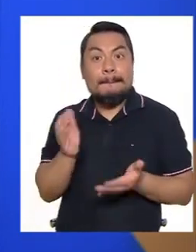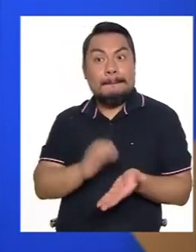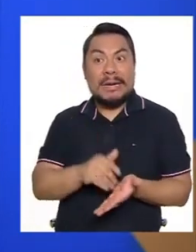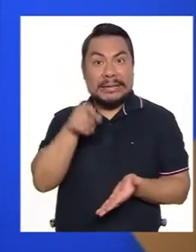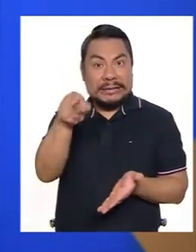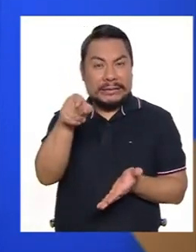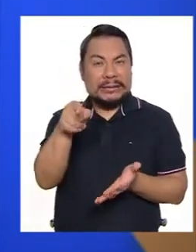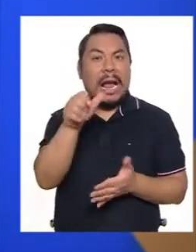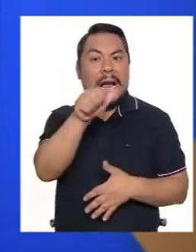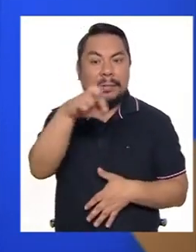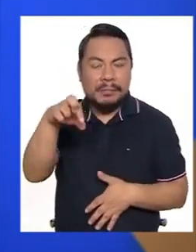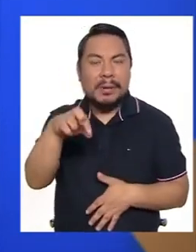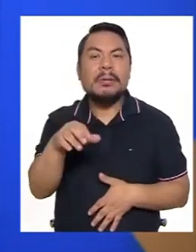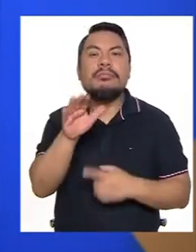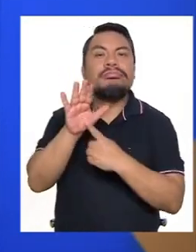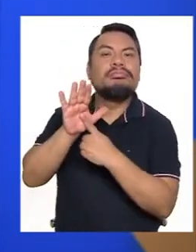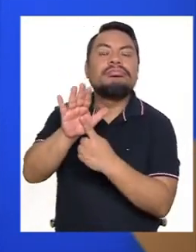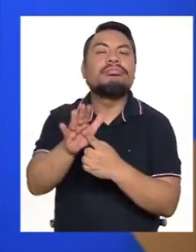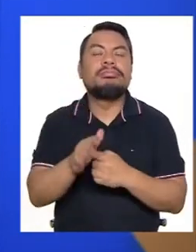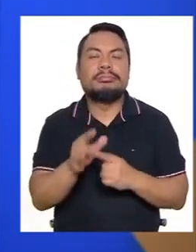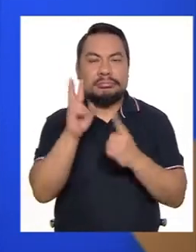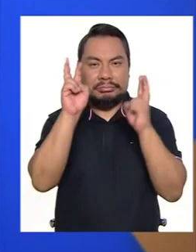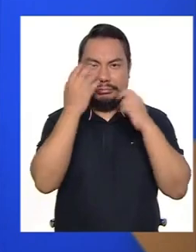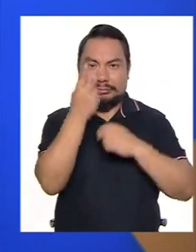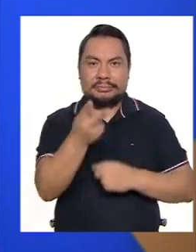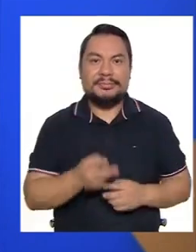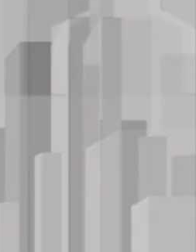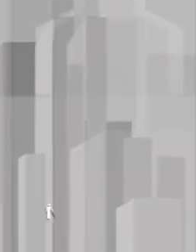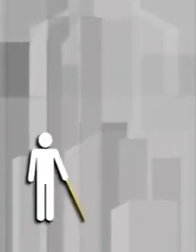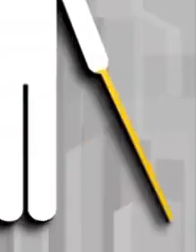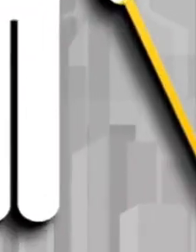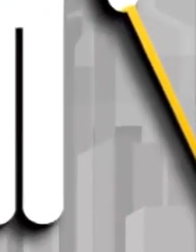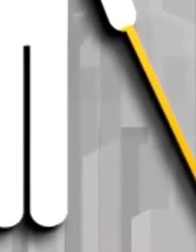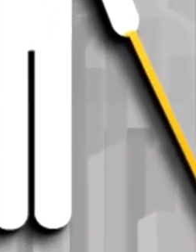saber más sobre esta app, vamos a presentar la siguiente nota.